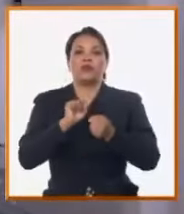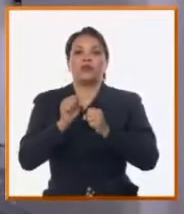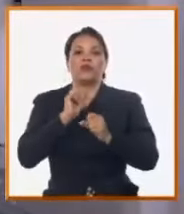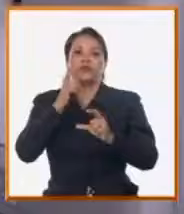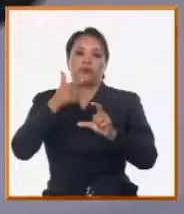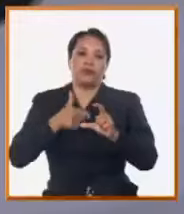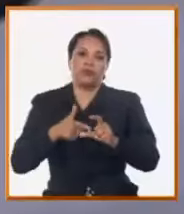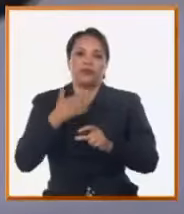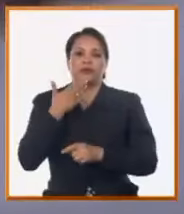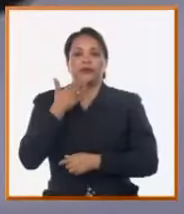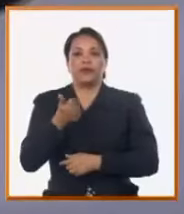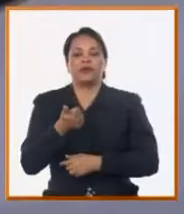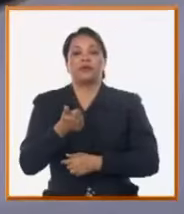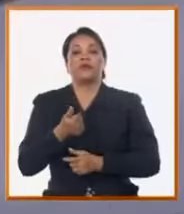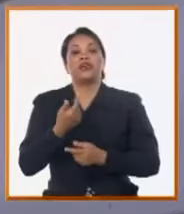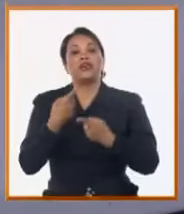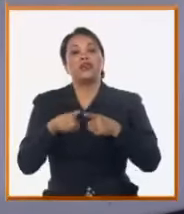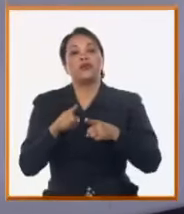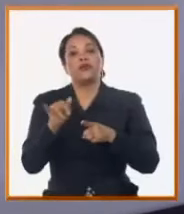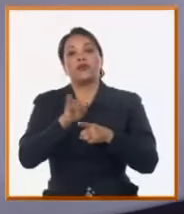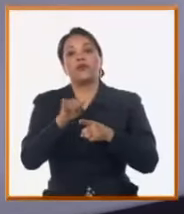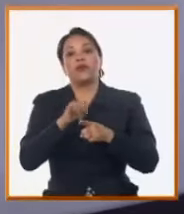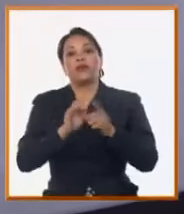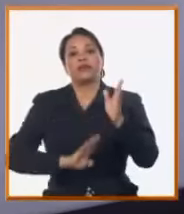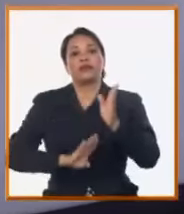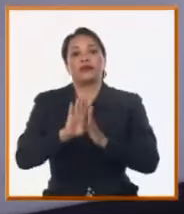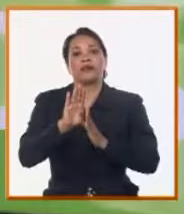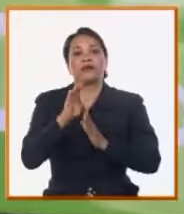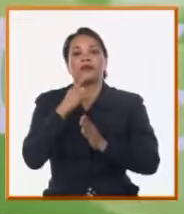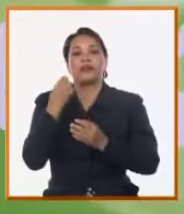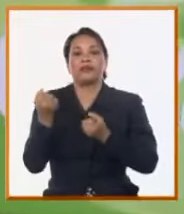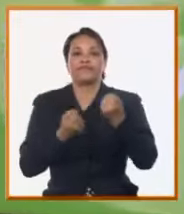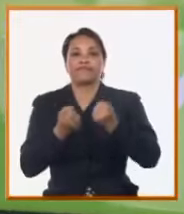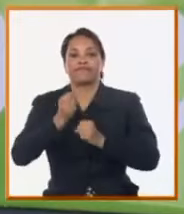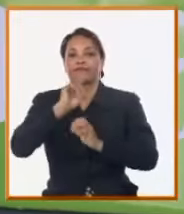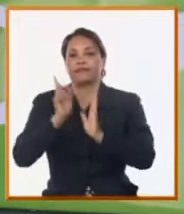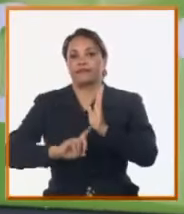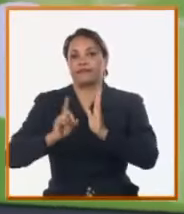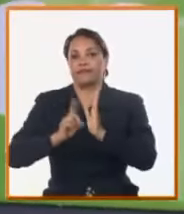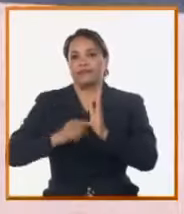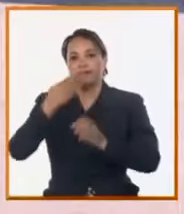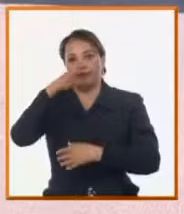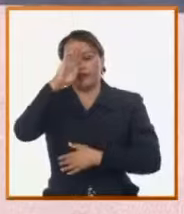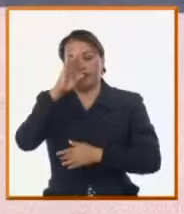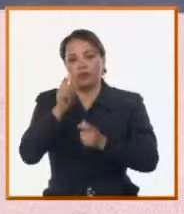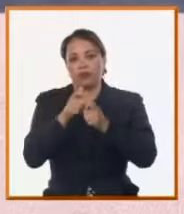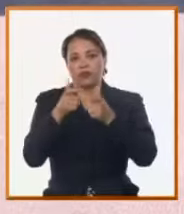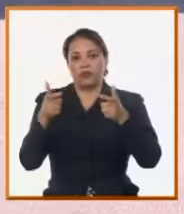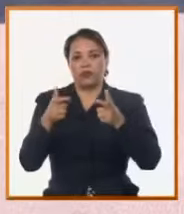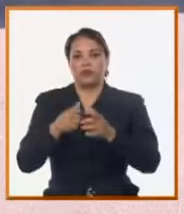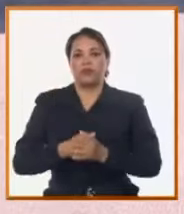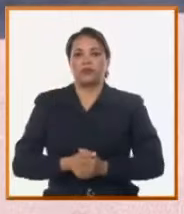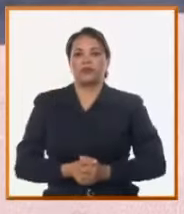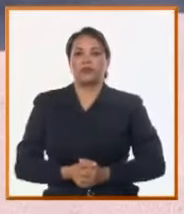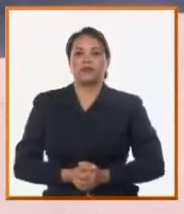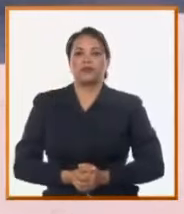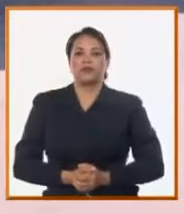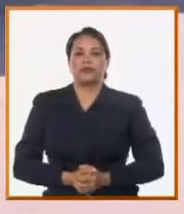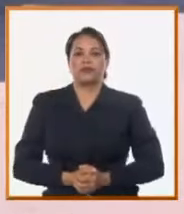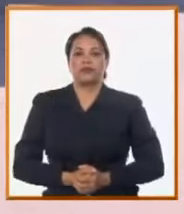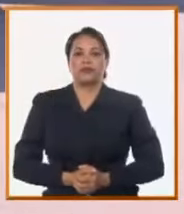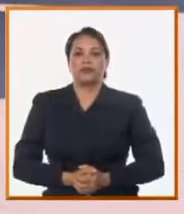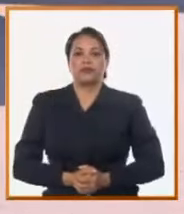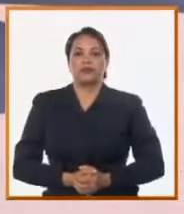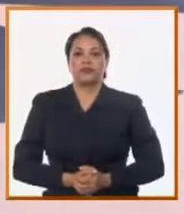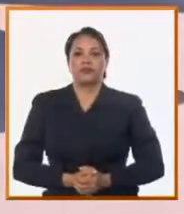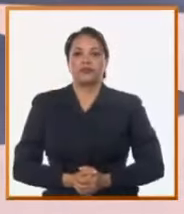combustibles y favorecer el desarrollo de estos sistemas de transportes en el país. Para la Mesa Redonda, Ransay Mora